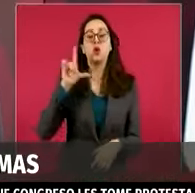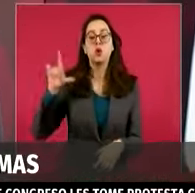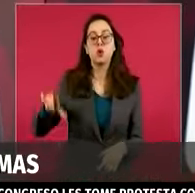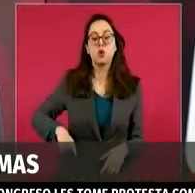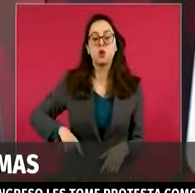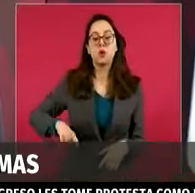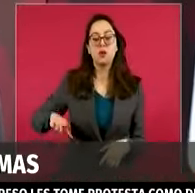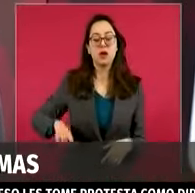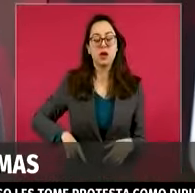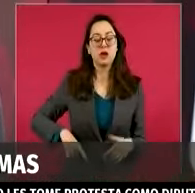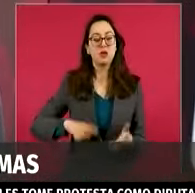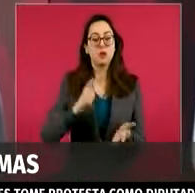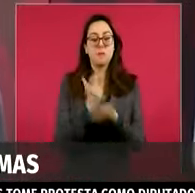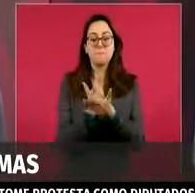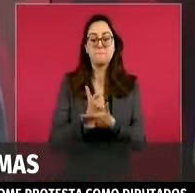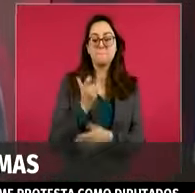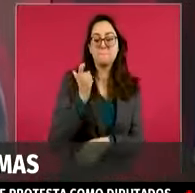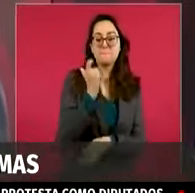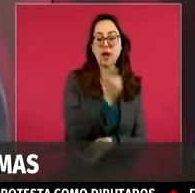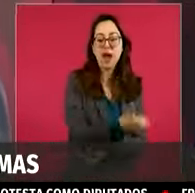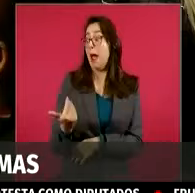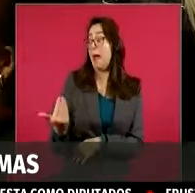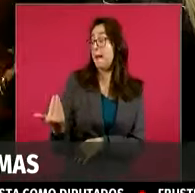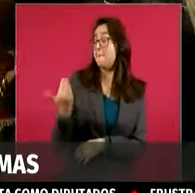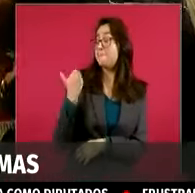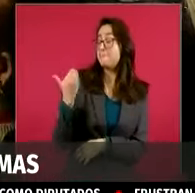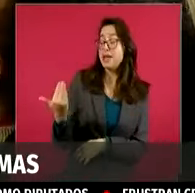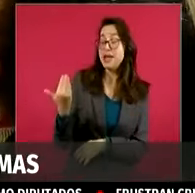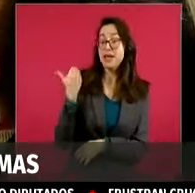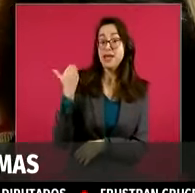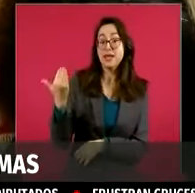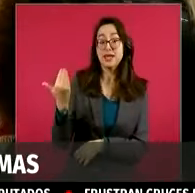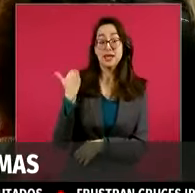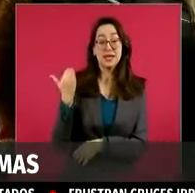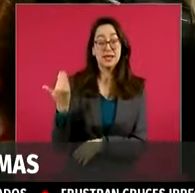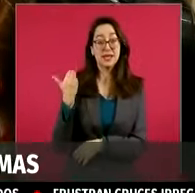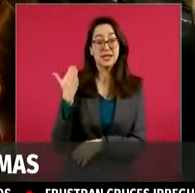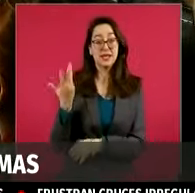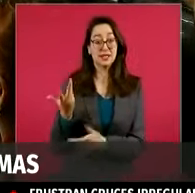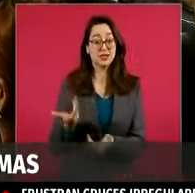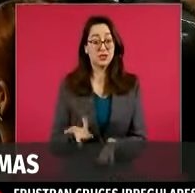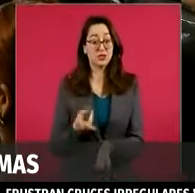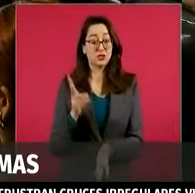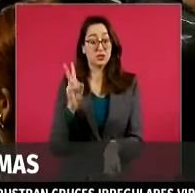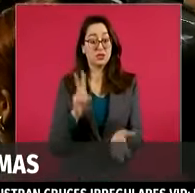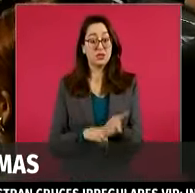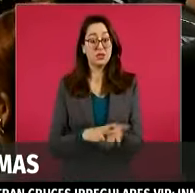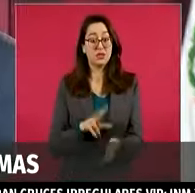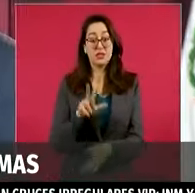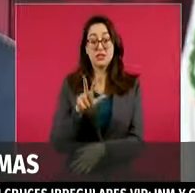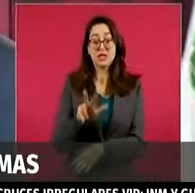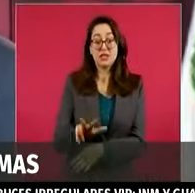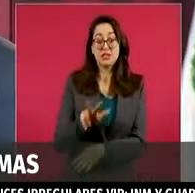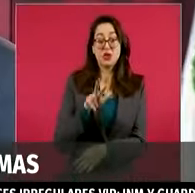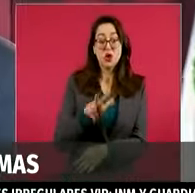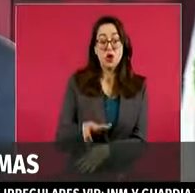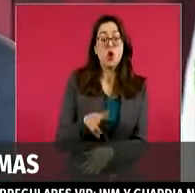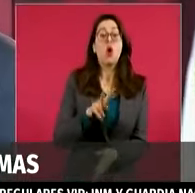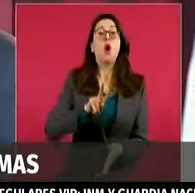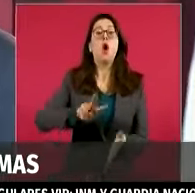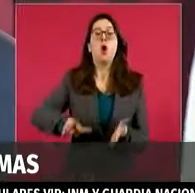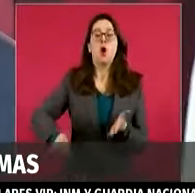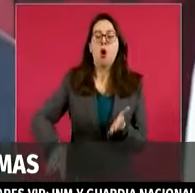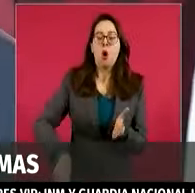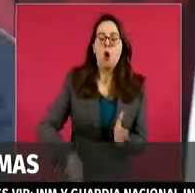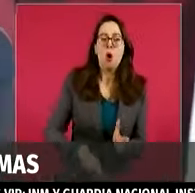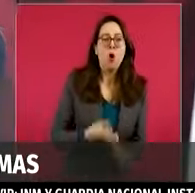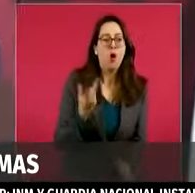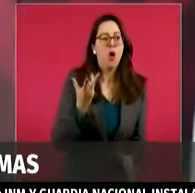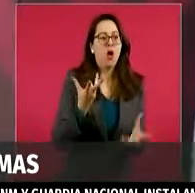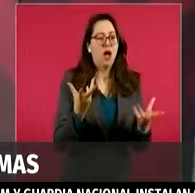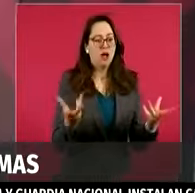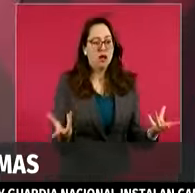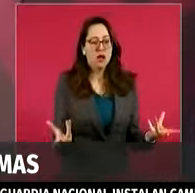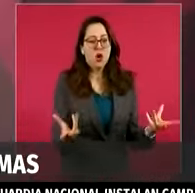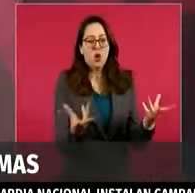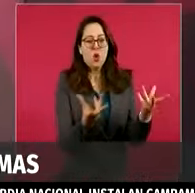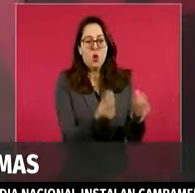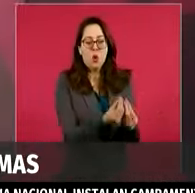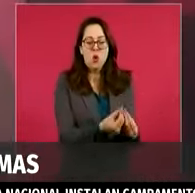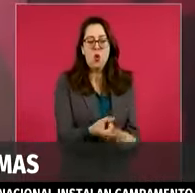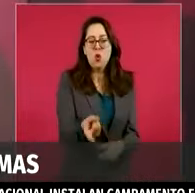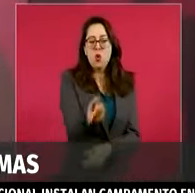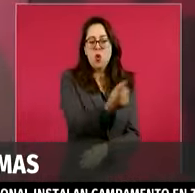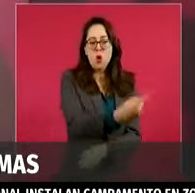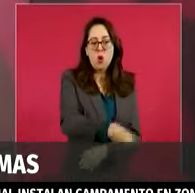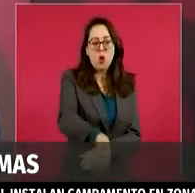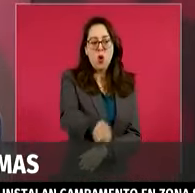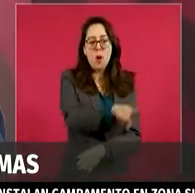senadurías de mayoría relativa, quedar en 300 diputaciones de mayoría relativa y 64 senadurías, también